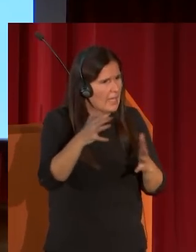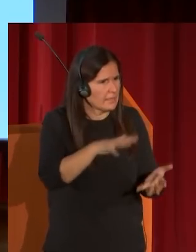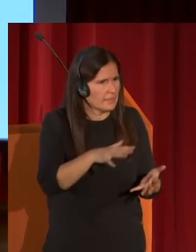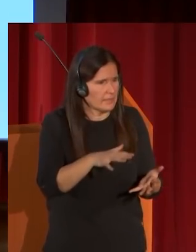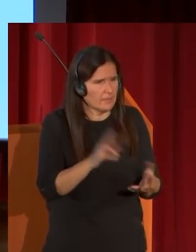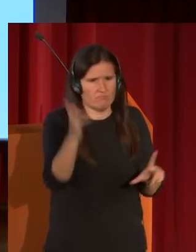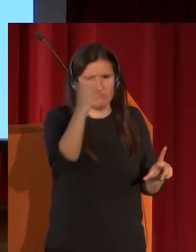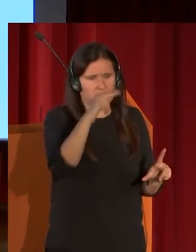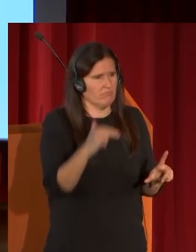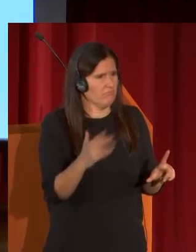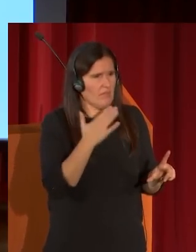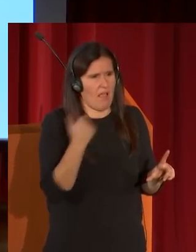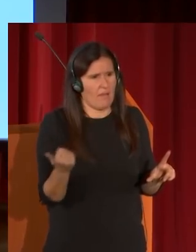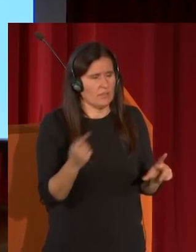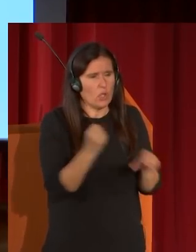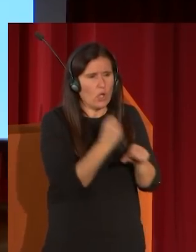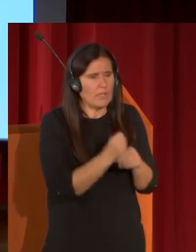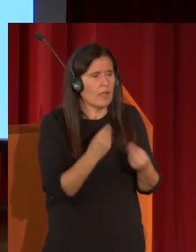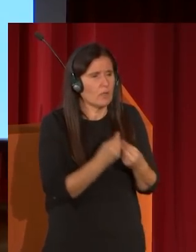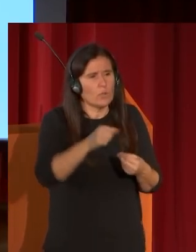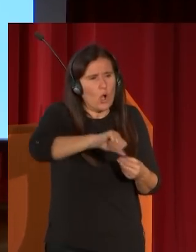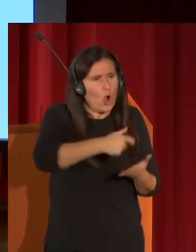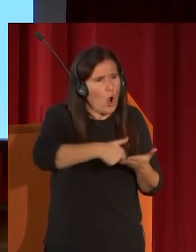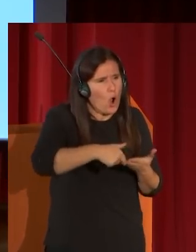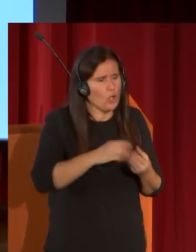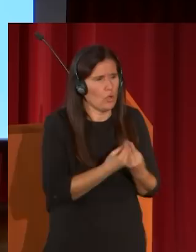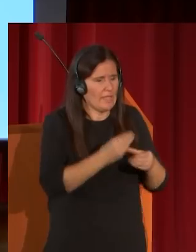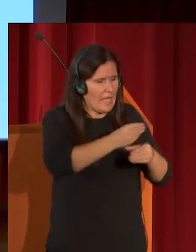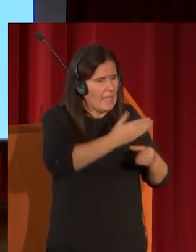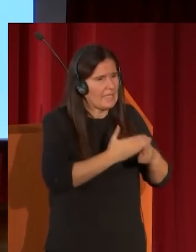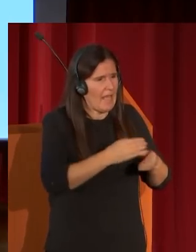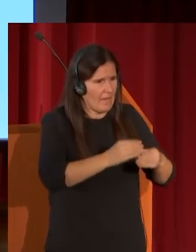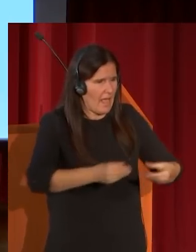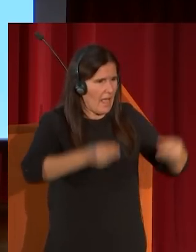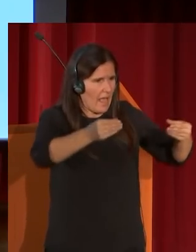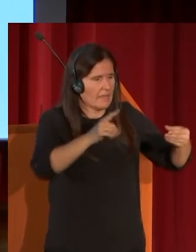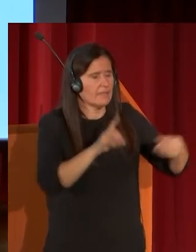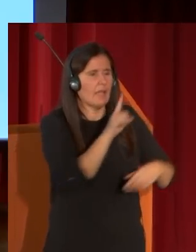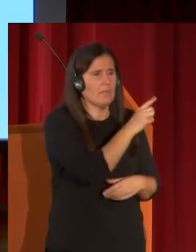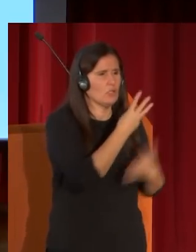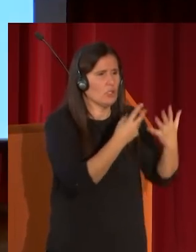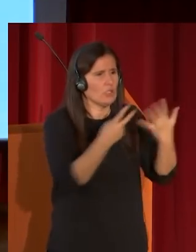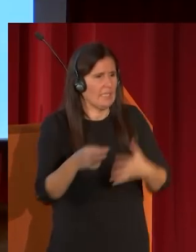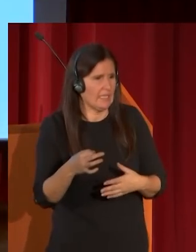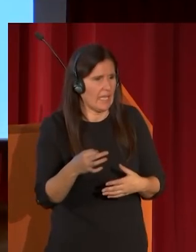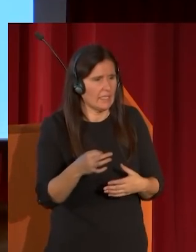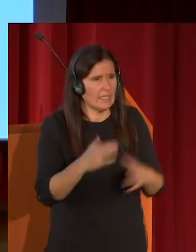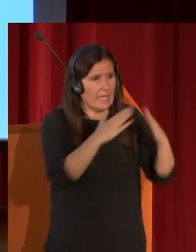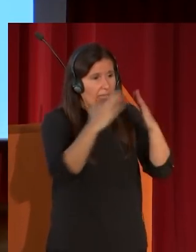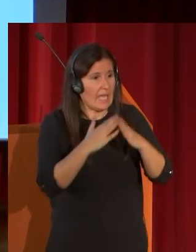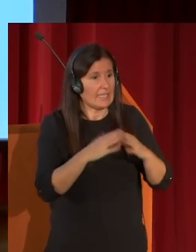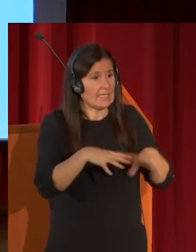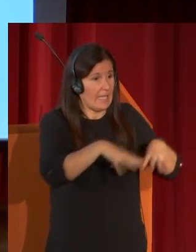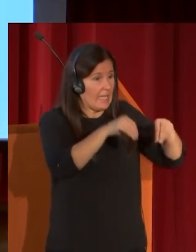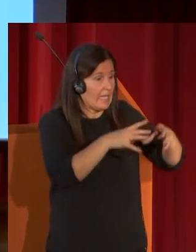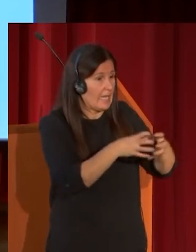extraordinaria trabajos al óleo sobre tabla ya en 1870 las casas del realejo bajo en donde se va posteriormente